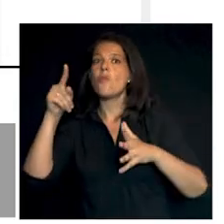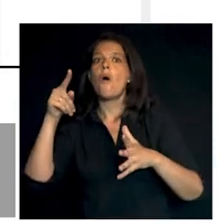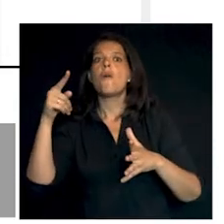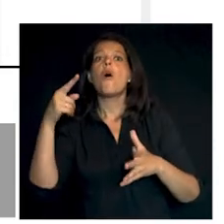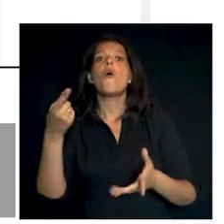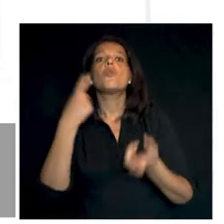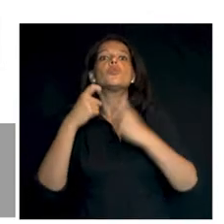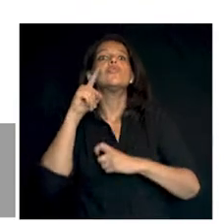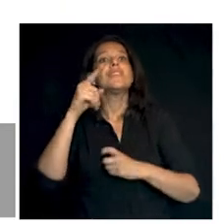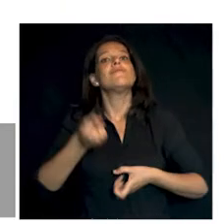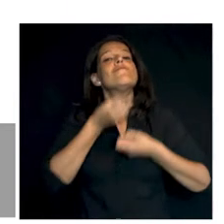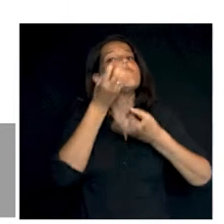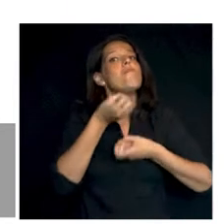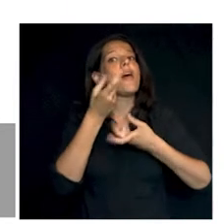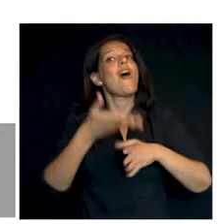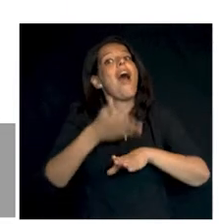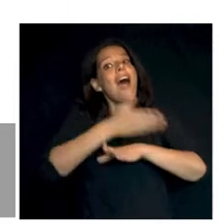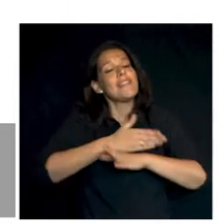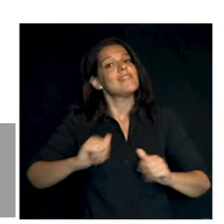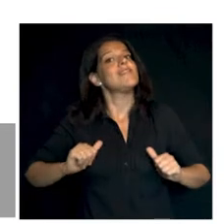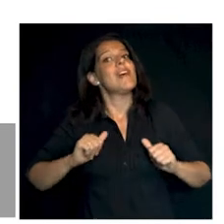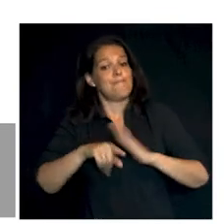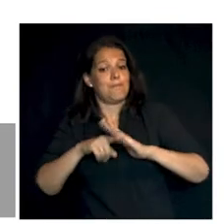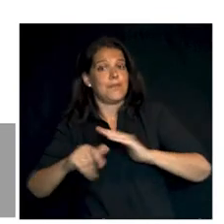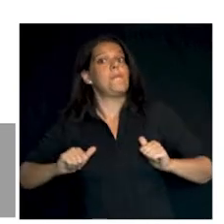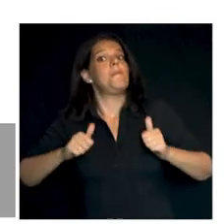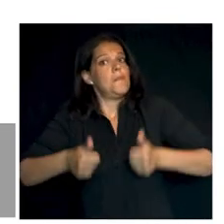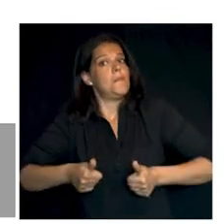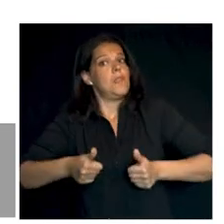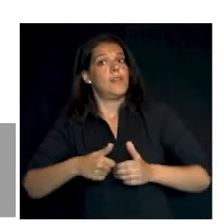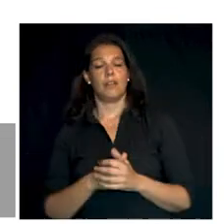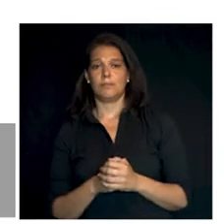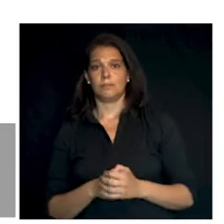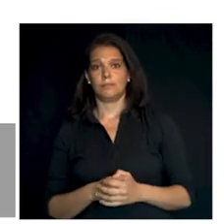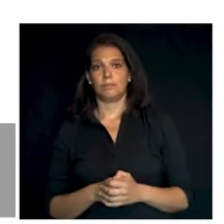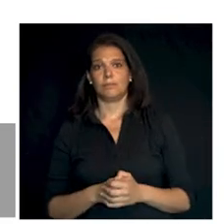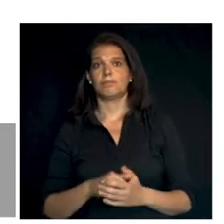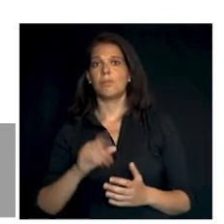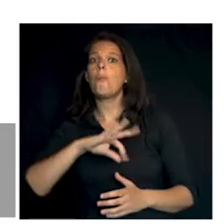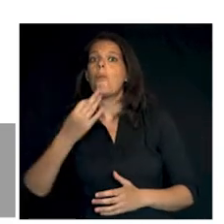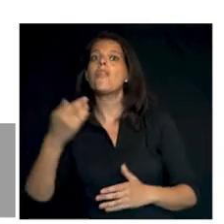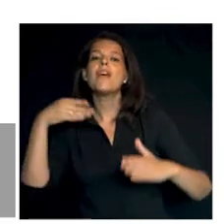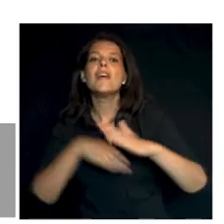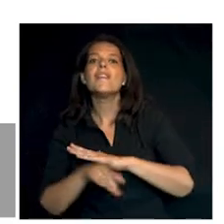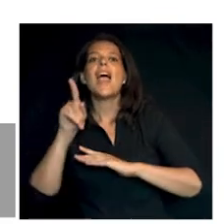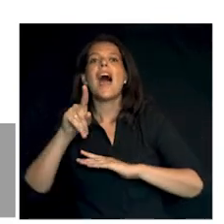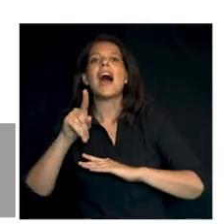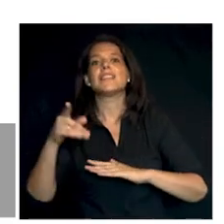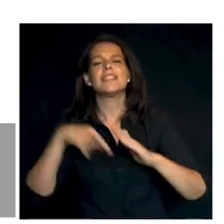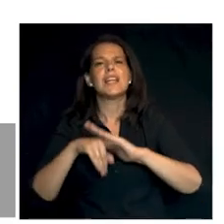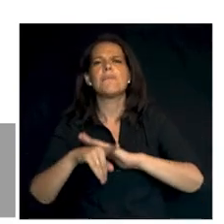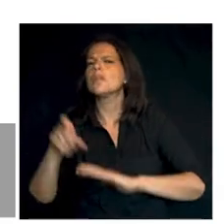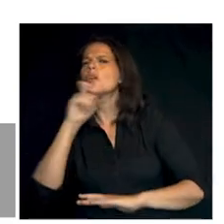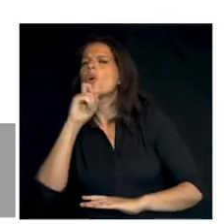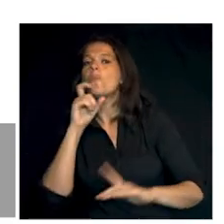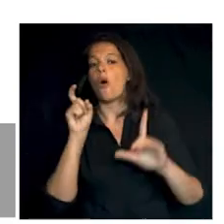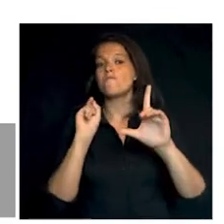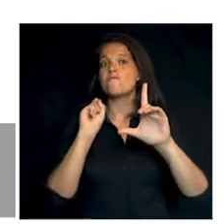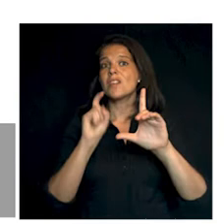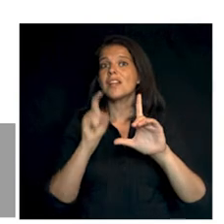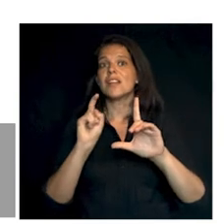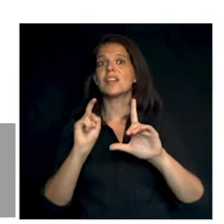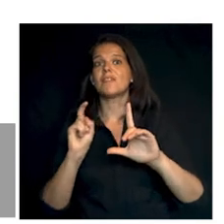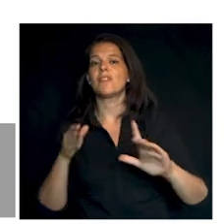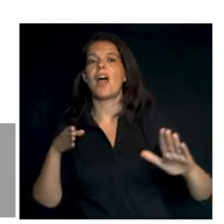consultes dicha información antes de iniciar el trámite. Podrás acceder a dicho trámite haciendo clic en el